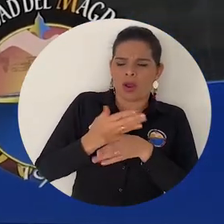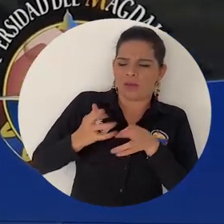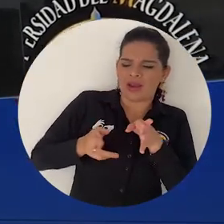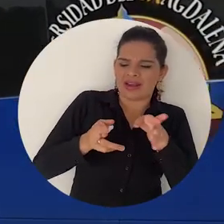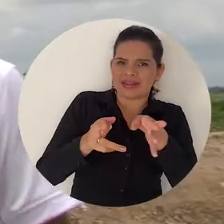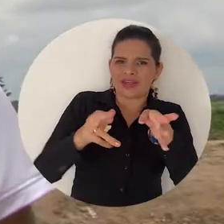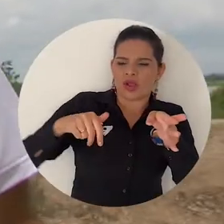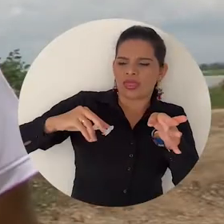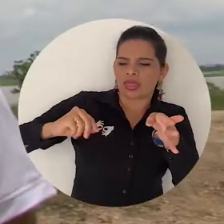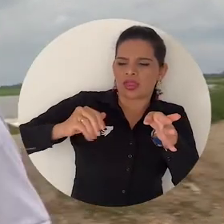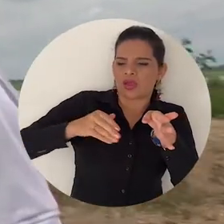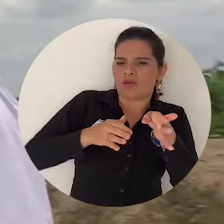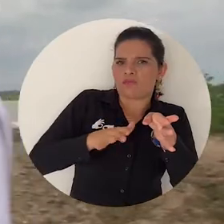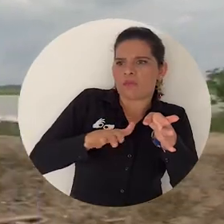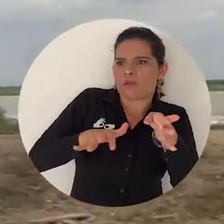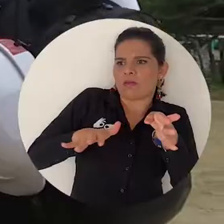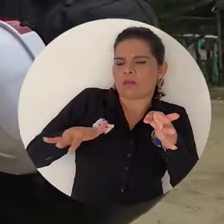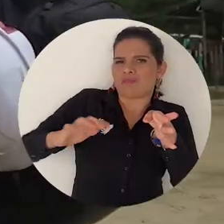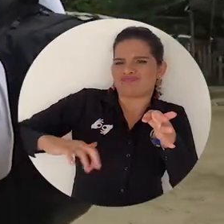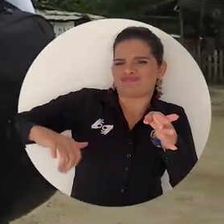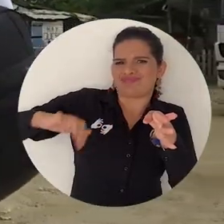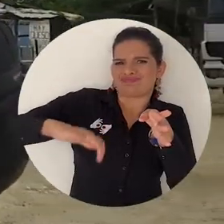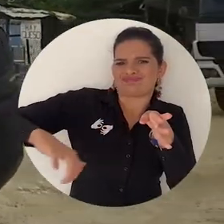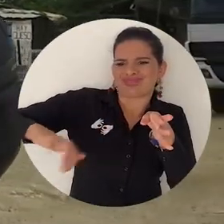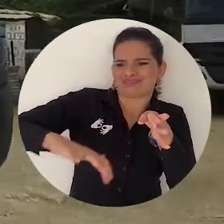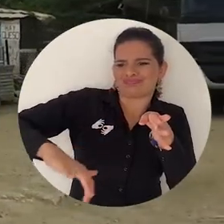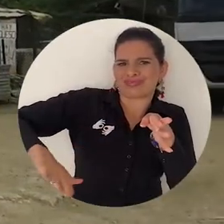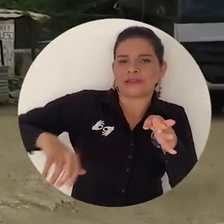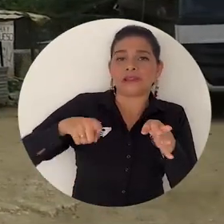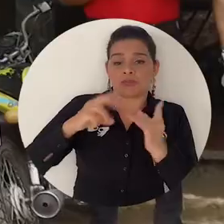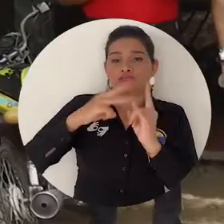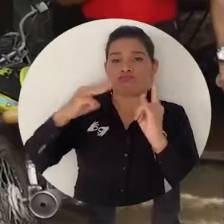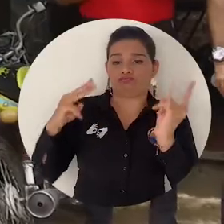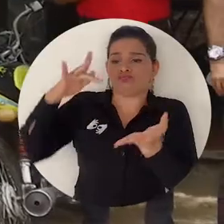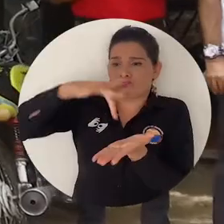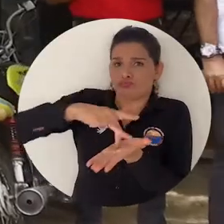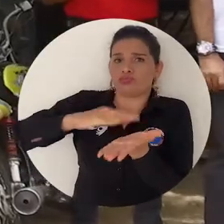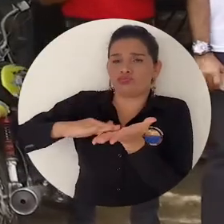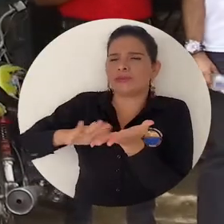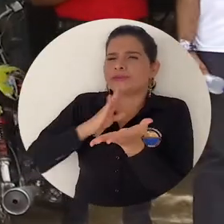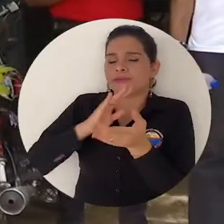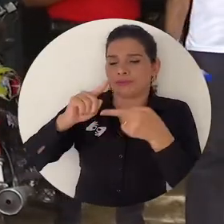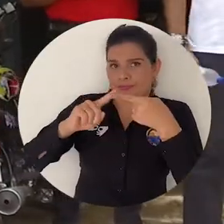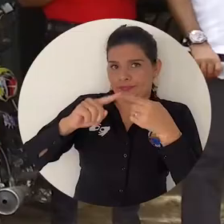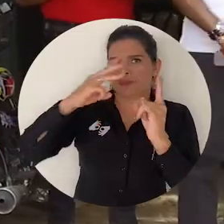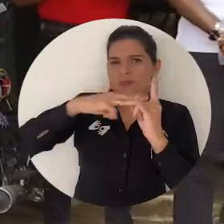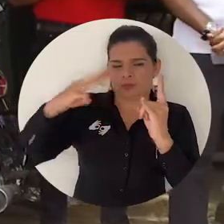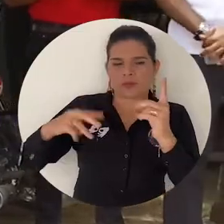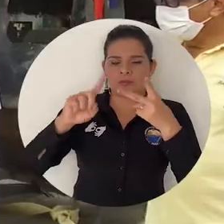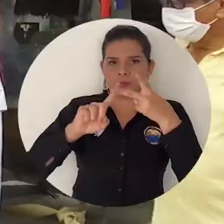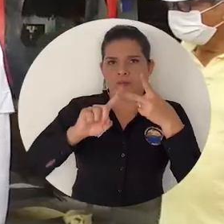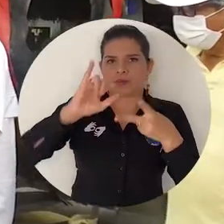del Magdalena realizó la primera visita técnica para estudiar y formular soluciones en compañía del Instituto Nacional de Vías,